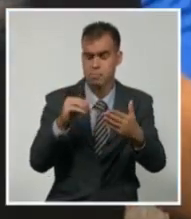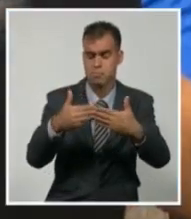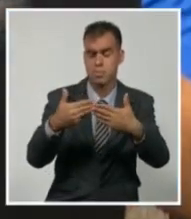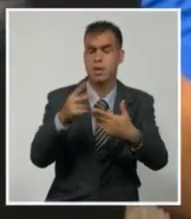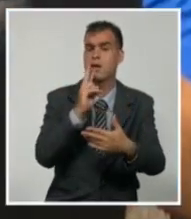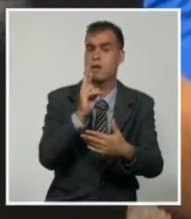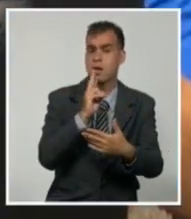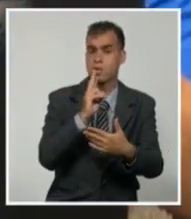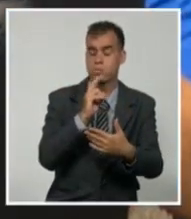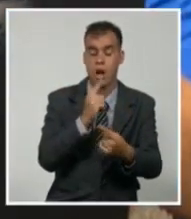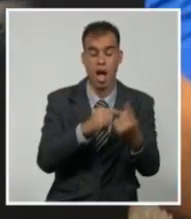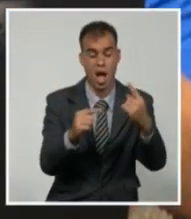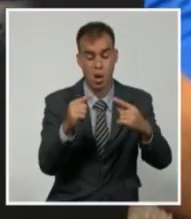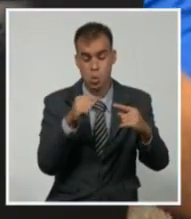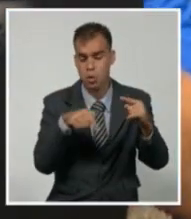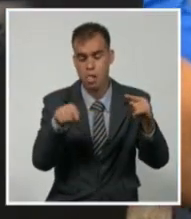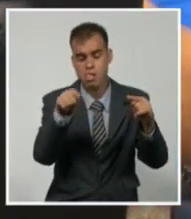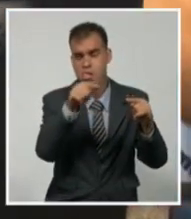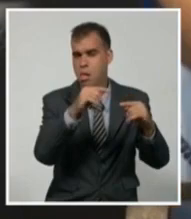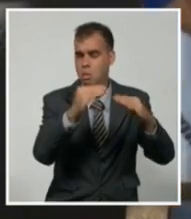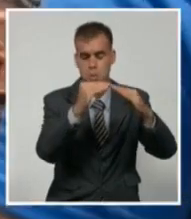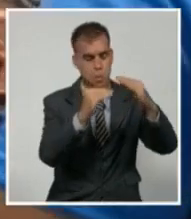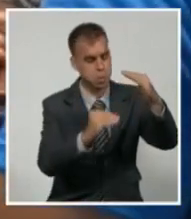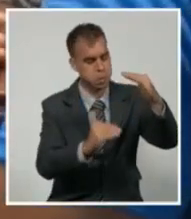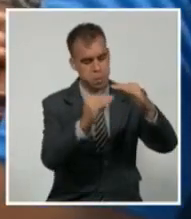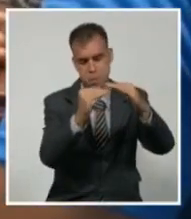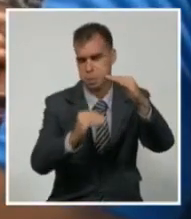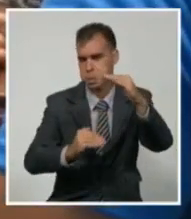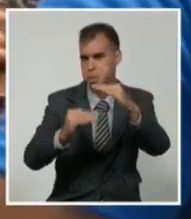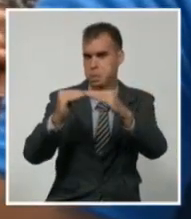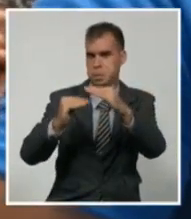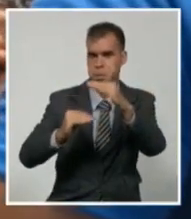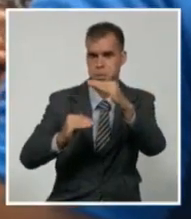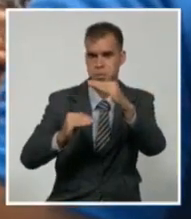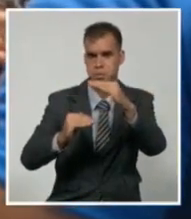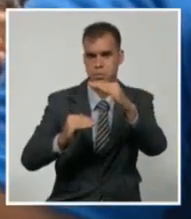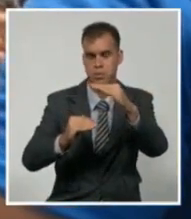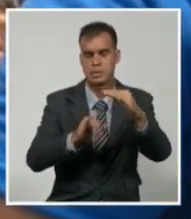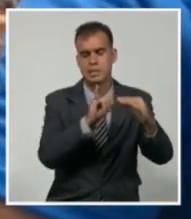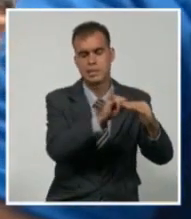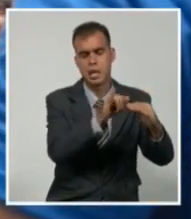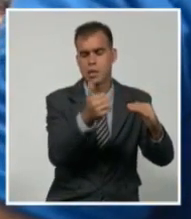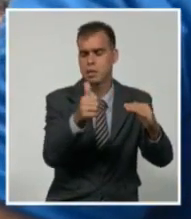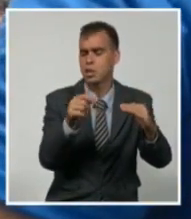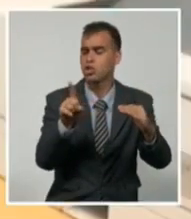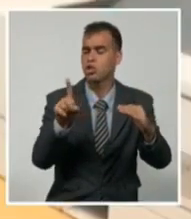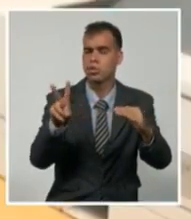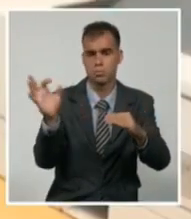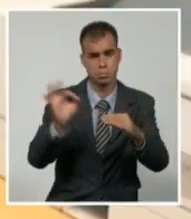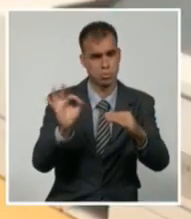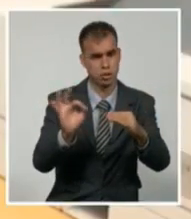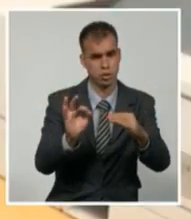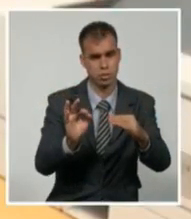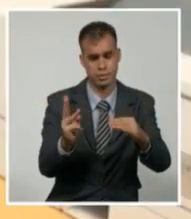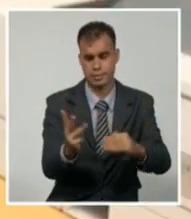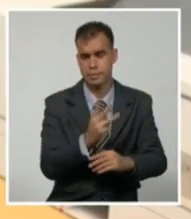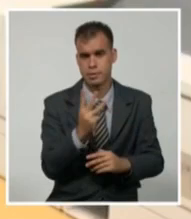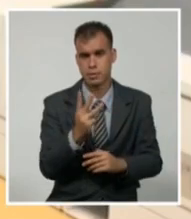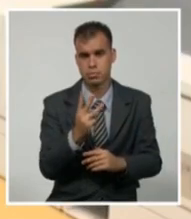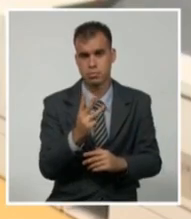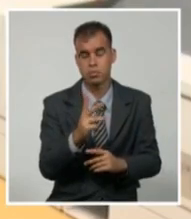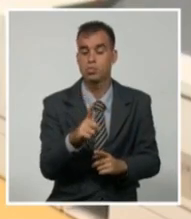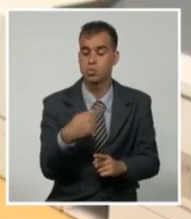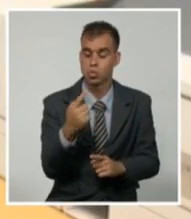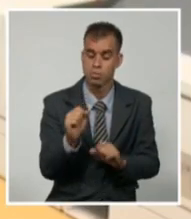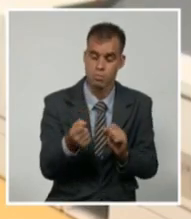continúan deprimidas como Guisa, Bueycito y Corojo, al 6, 10 y 12% respectivamente, pero se monitorea de